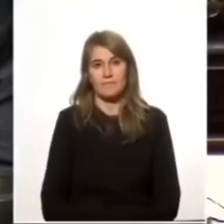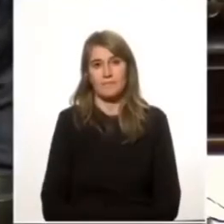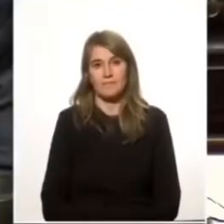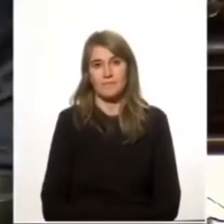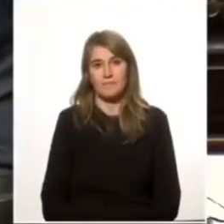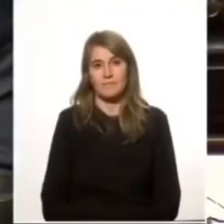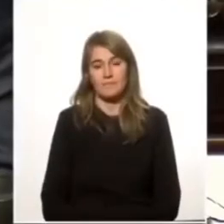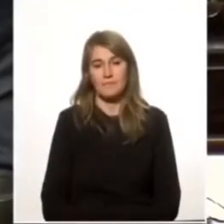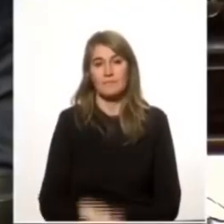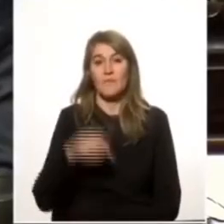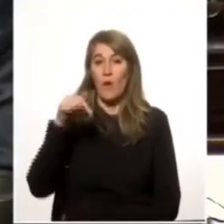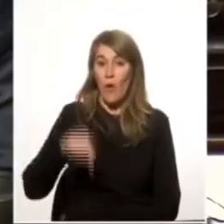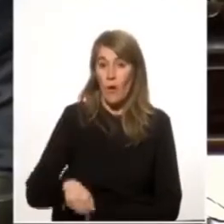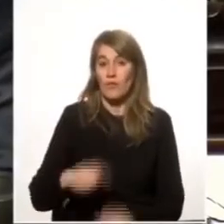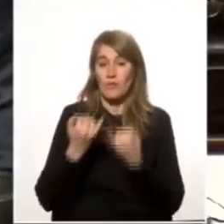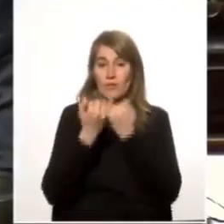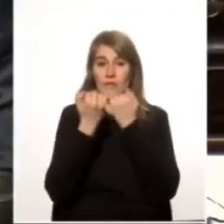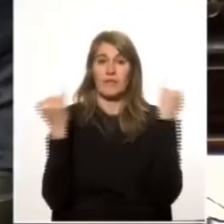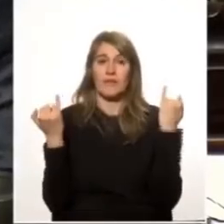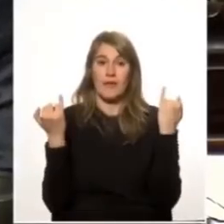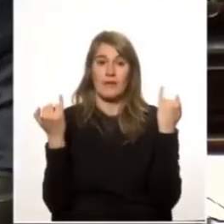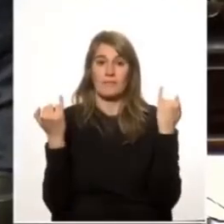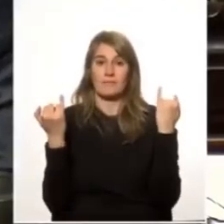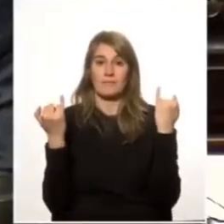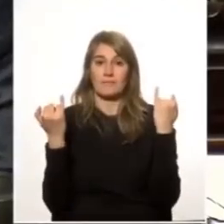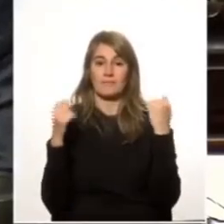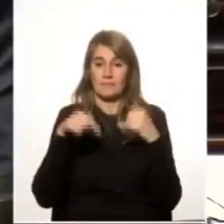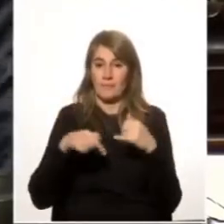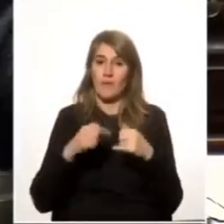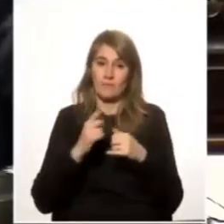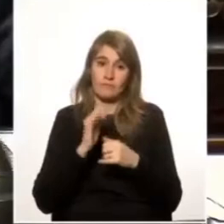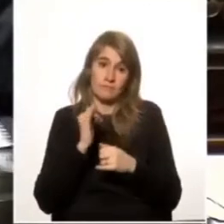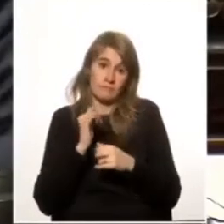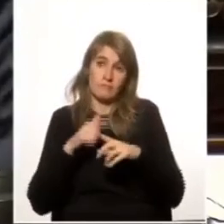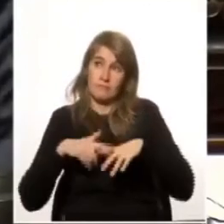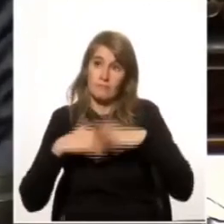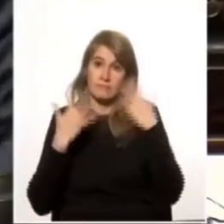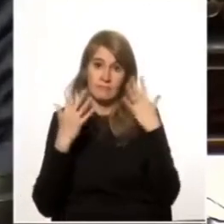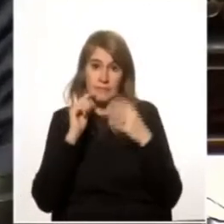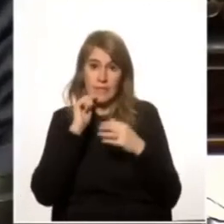Hoy es un día de celebración.